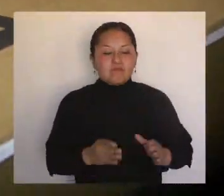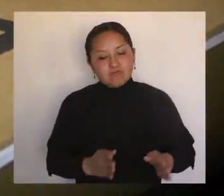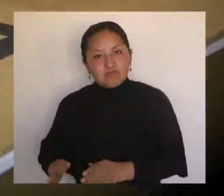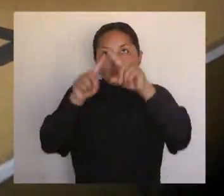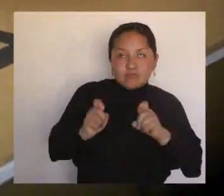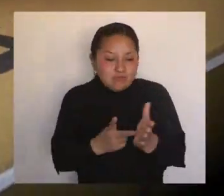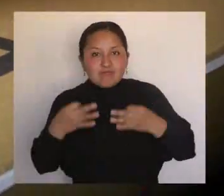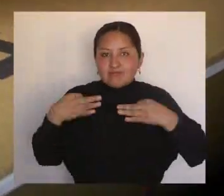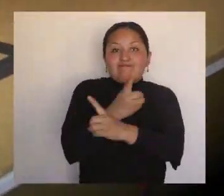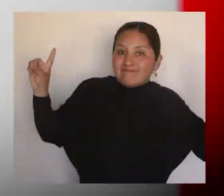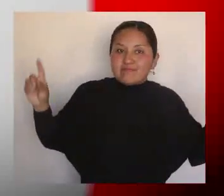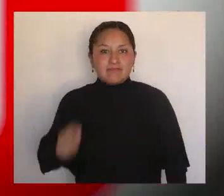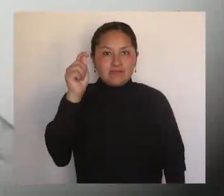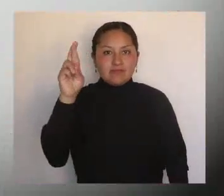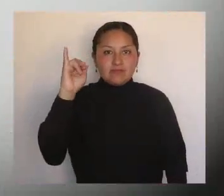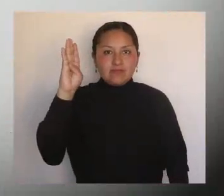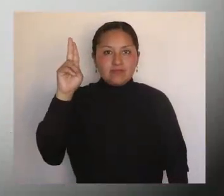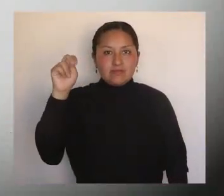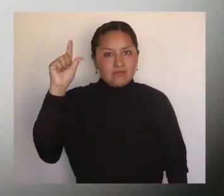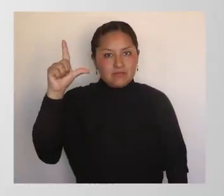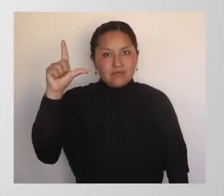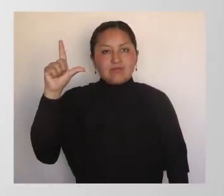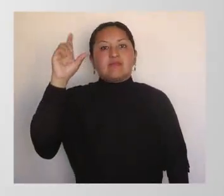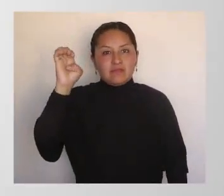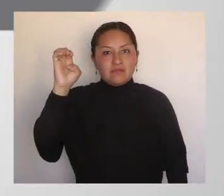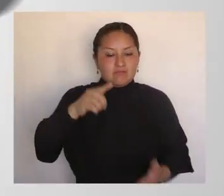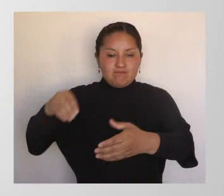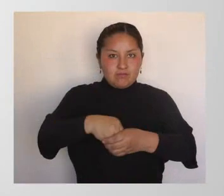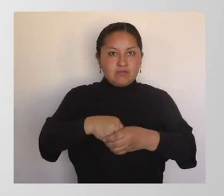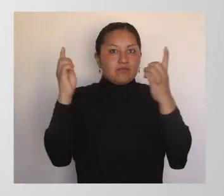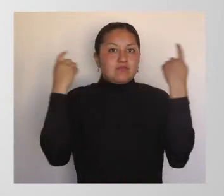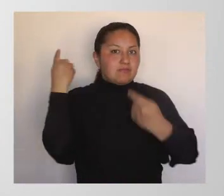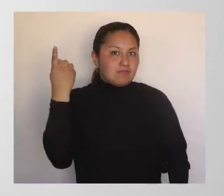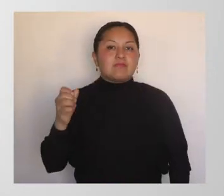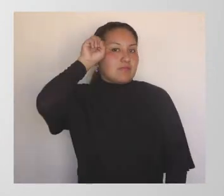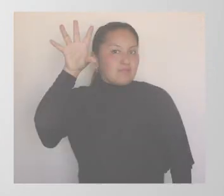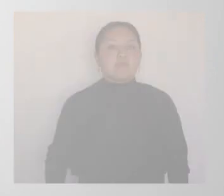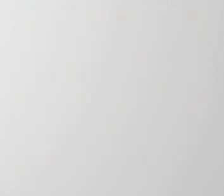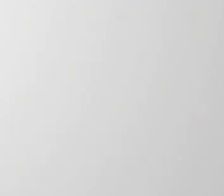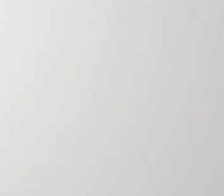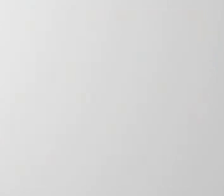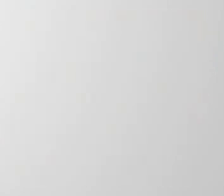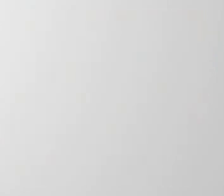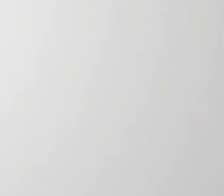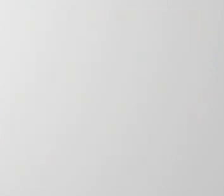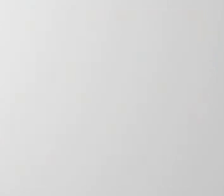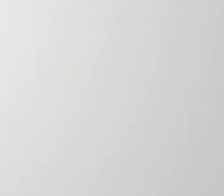verdadera fiesta democrática. Tribunal Electoral Departamental de Tarija